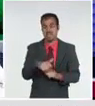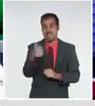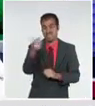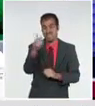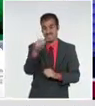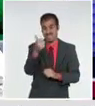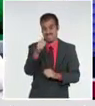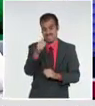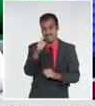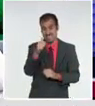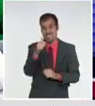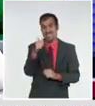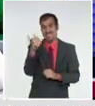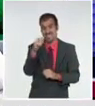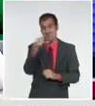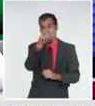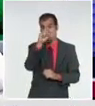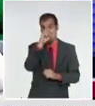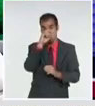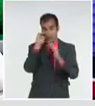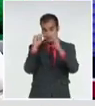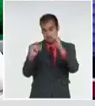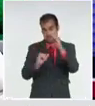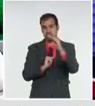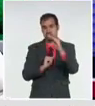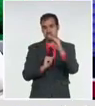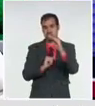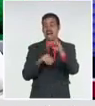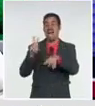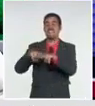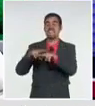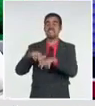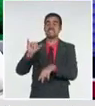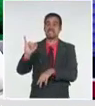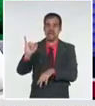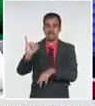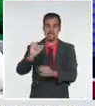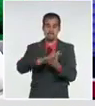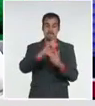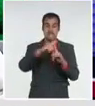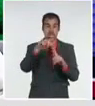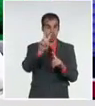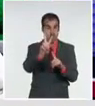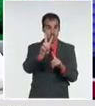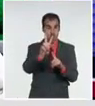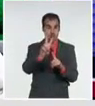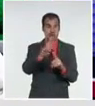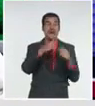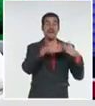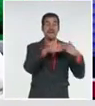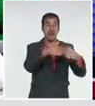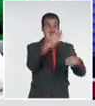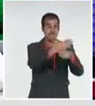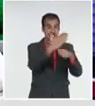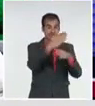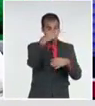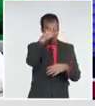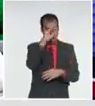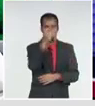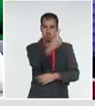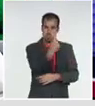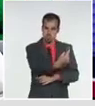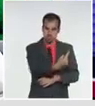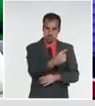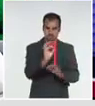Ahora, los 10 menores de un año, de La Habana son 6, de Matanza, 2 y de Grama y Santiago de Cuba, 1 de